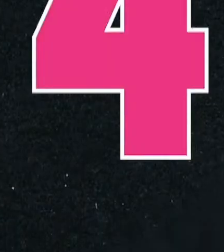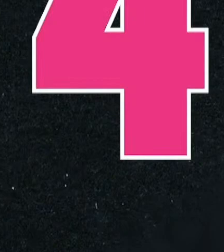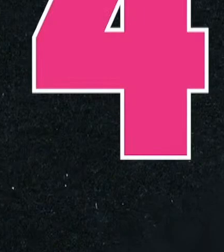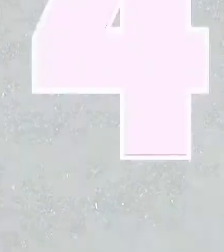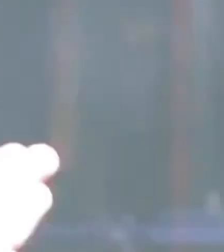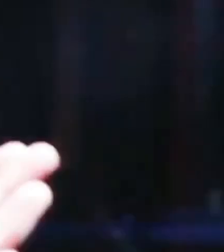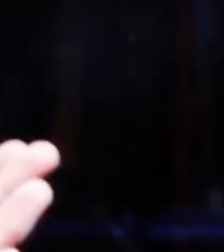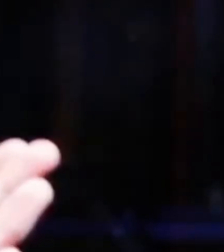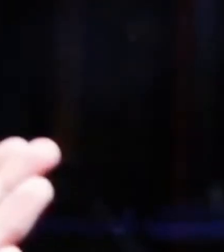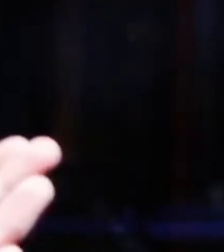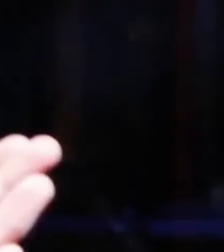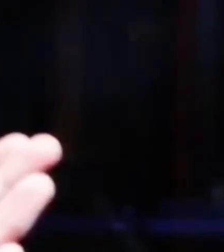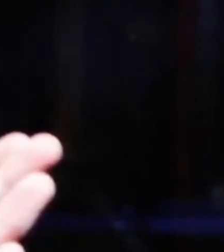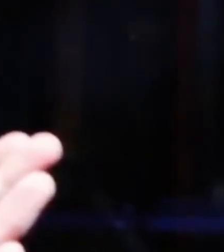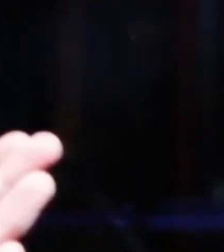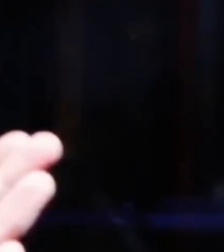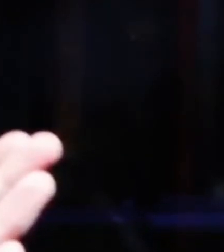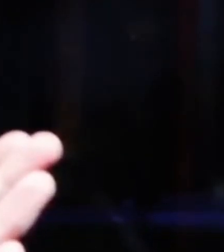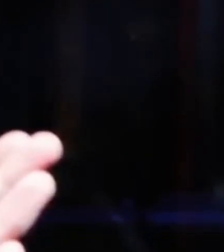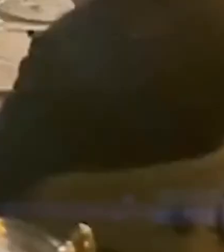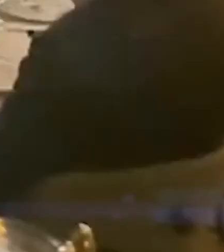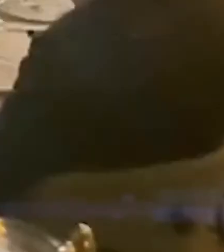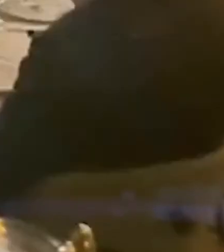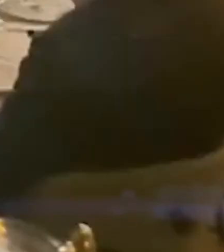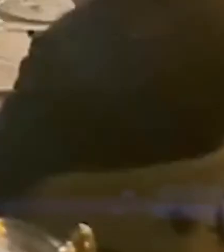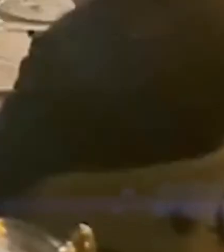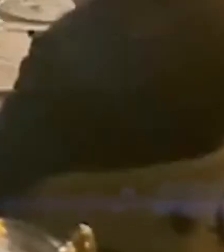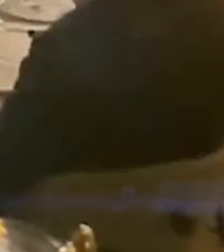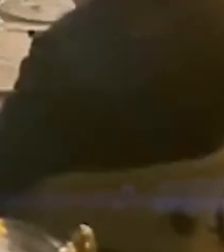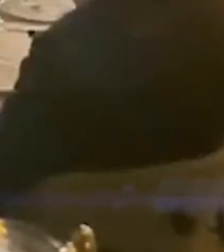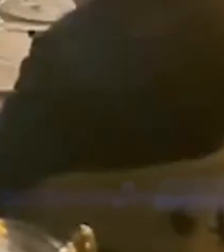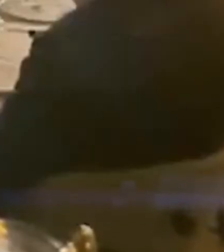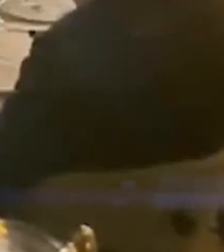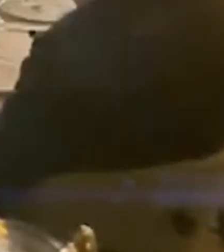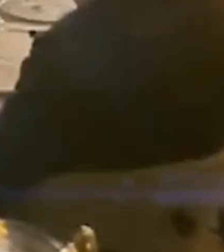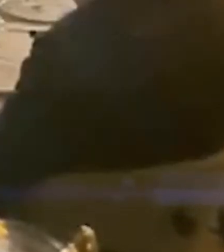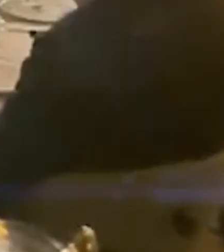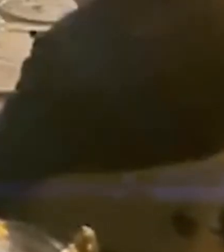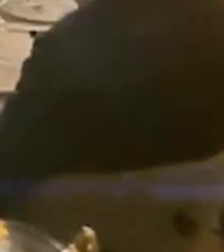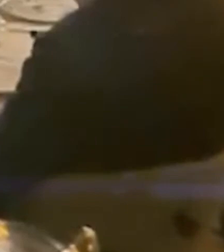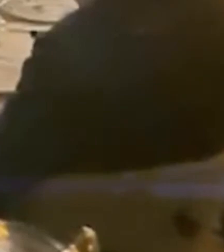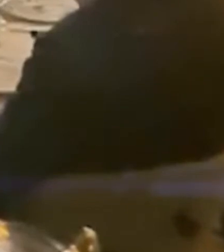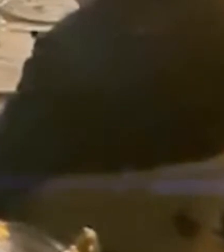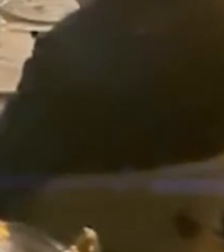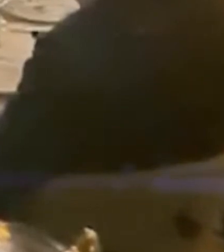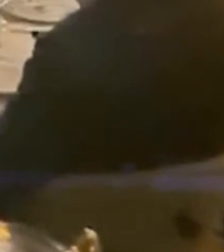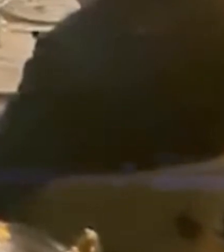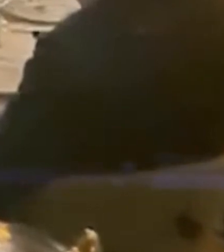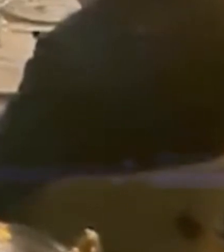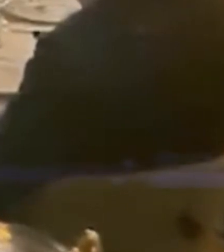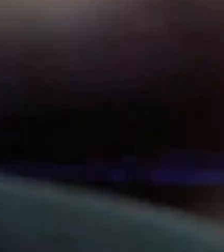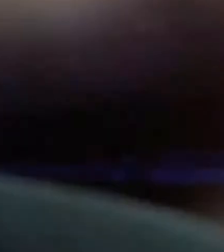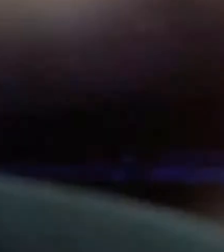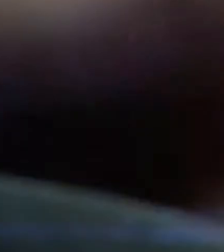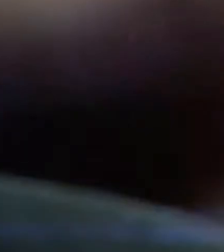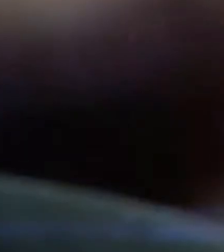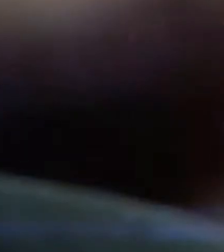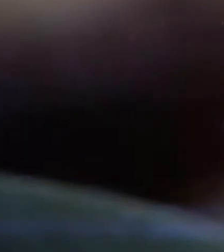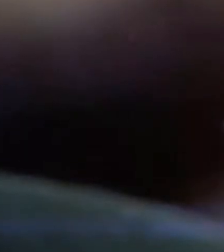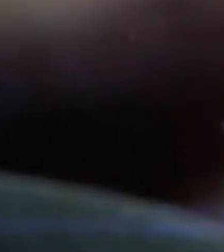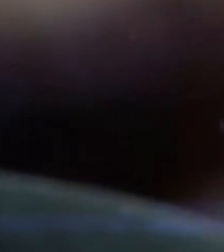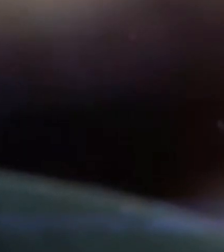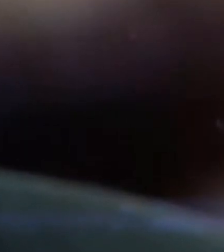agronitrogenados. Como director de Pemex, Emilio Lozoya adquirió agronitrogenados sin avalúos y a sobrecosto,